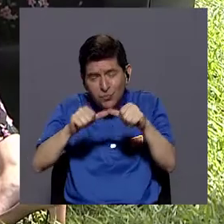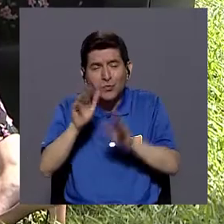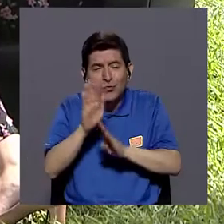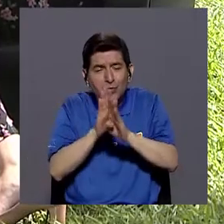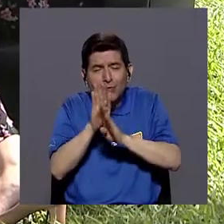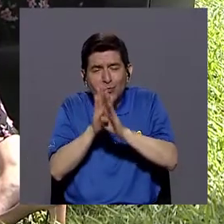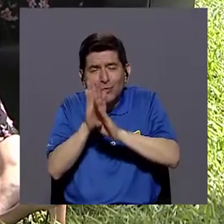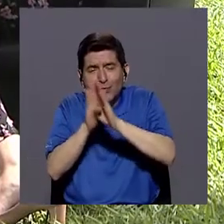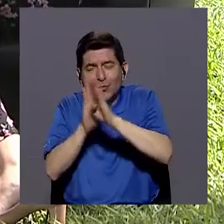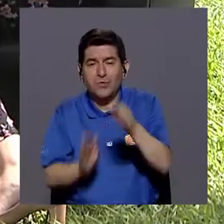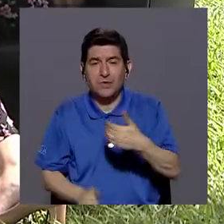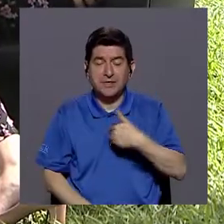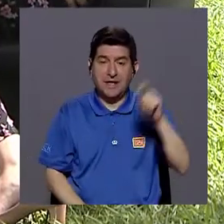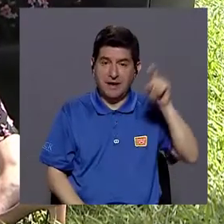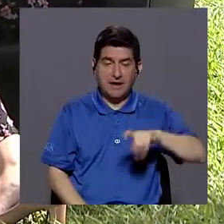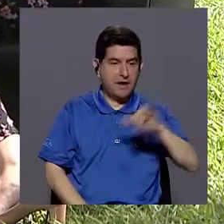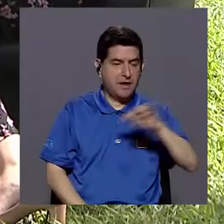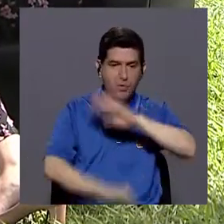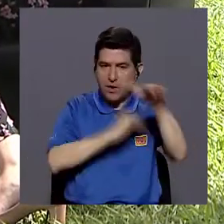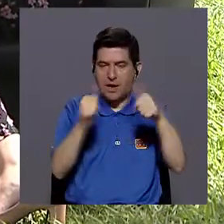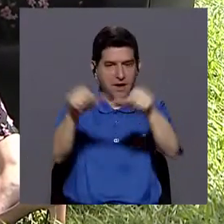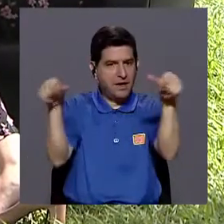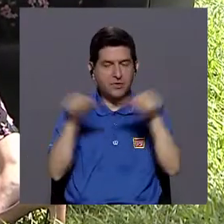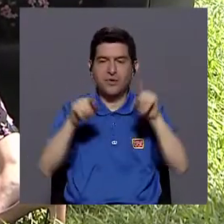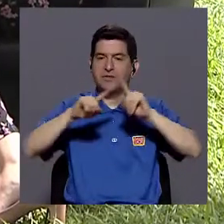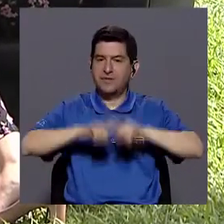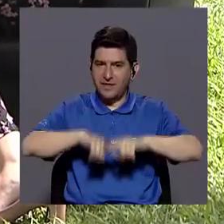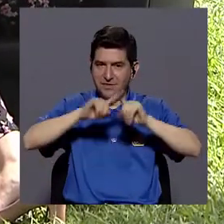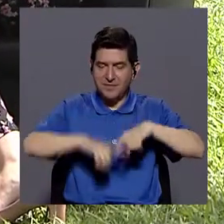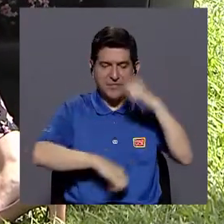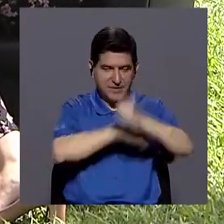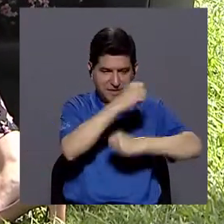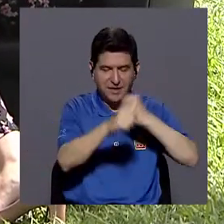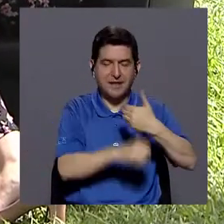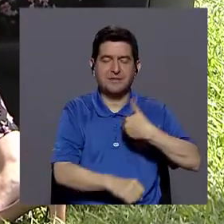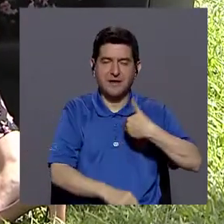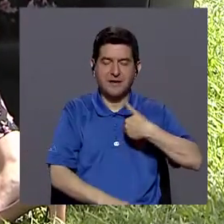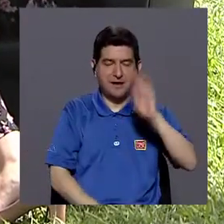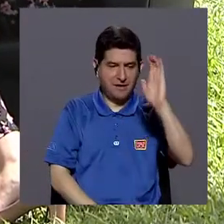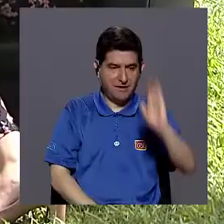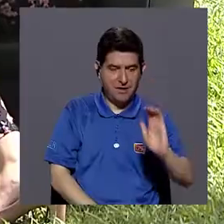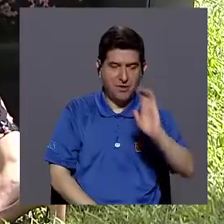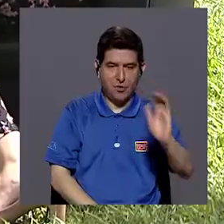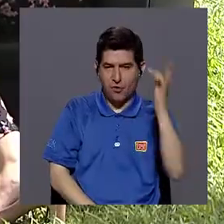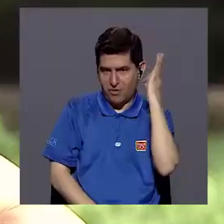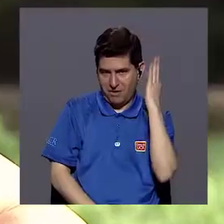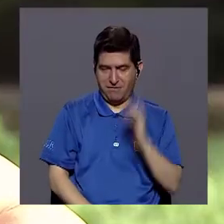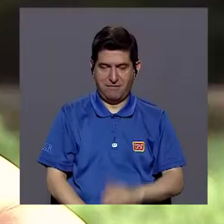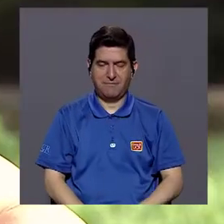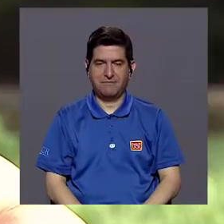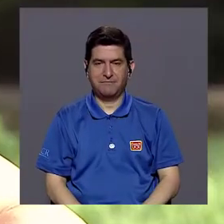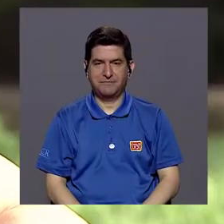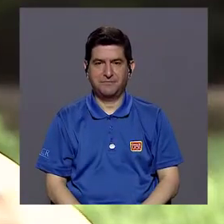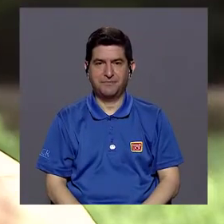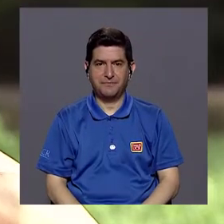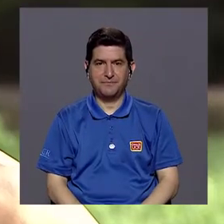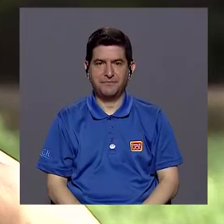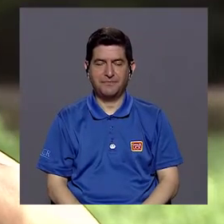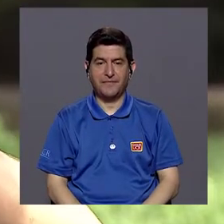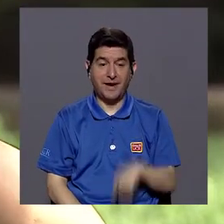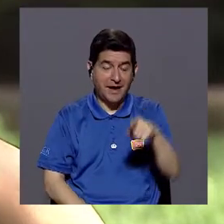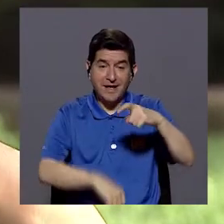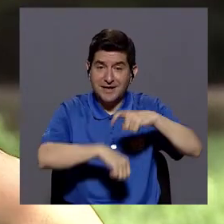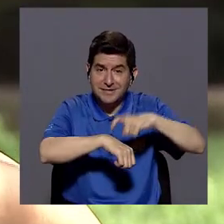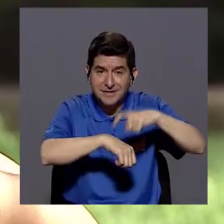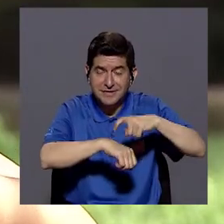desarrollo y que va a tener necesidades, igual que todas las demás áreas, dependiendo de la edad que tenga el niño o la niña. Esta es